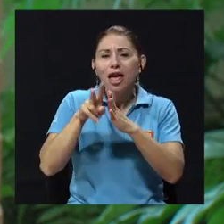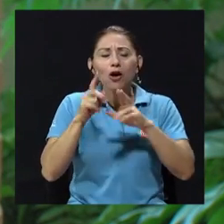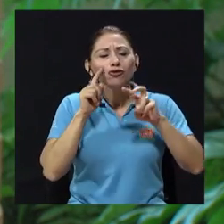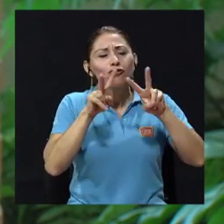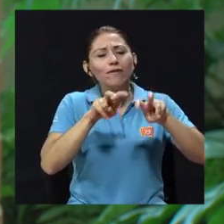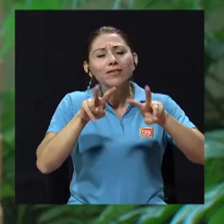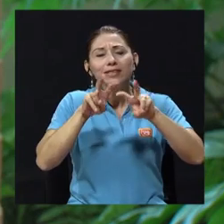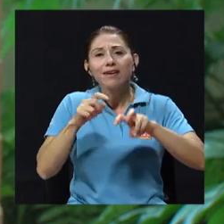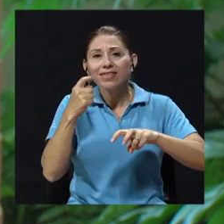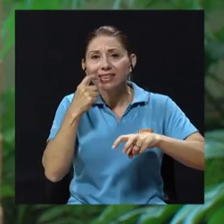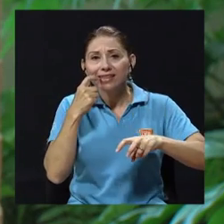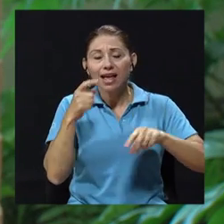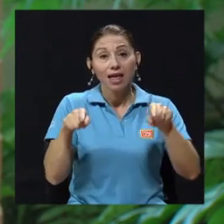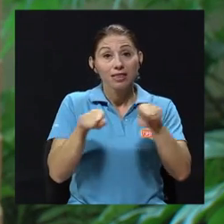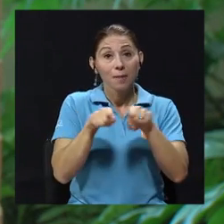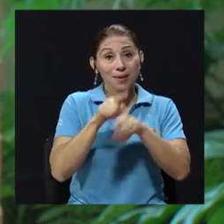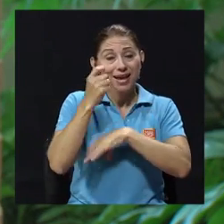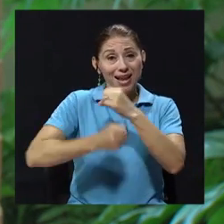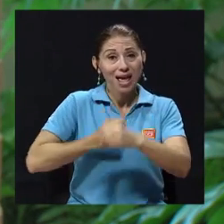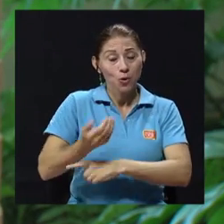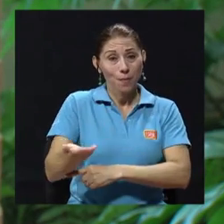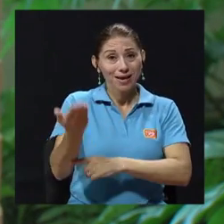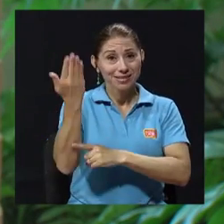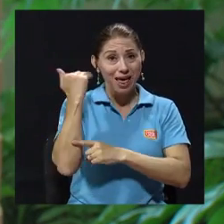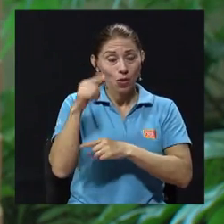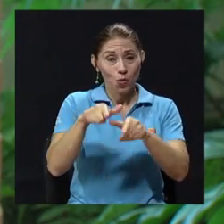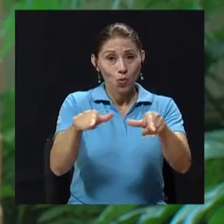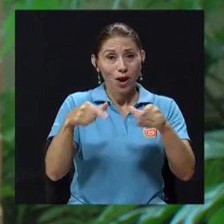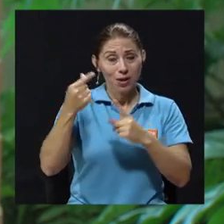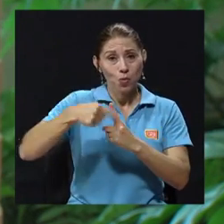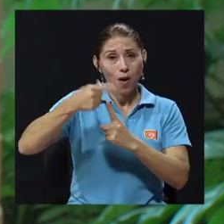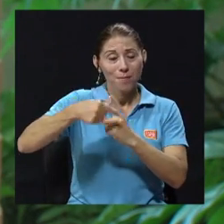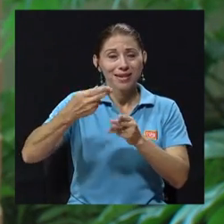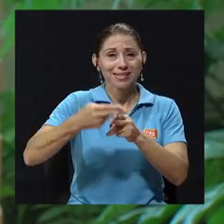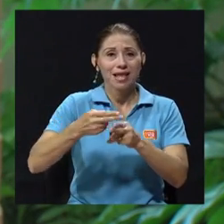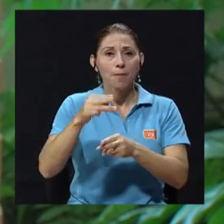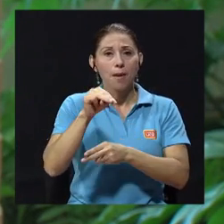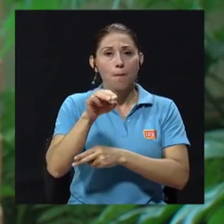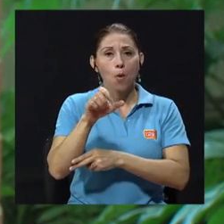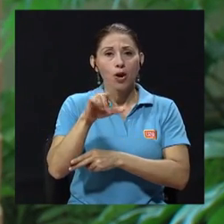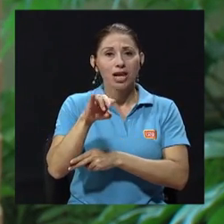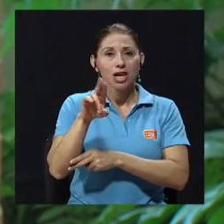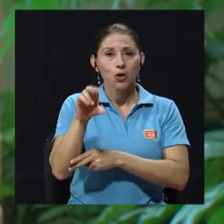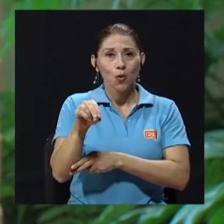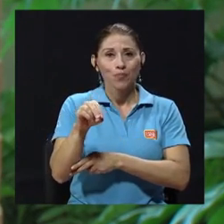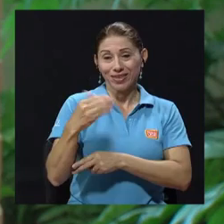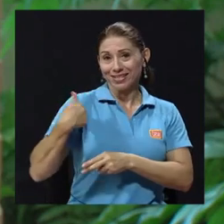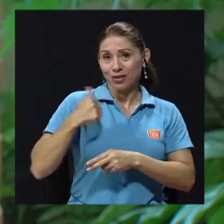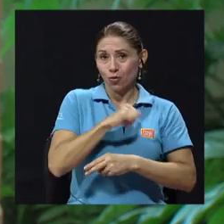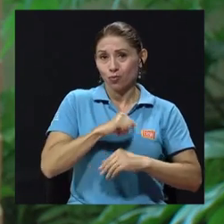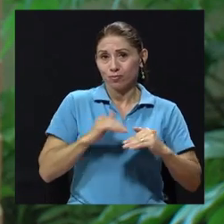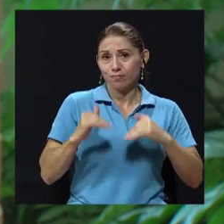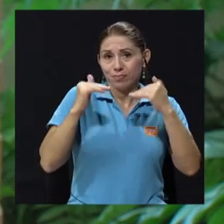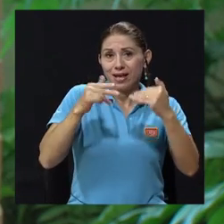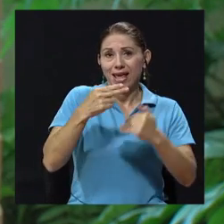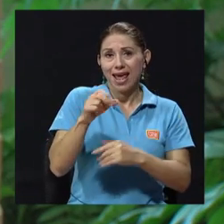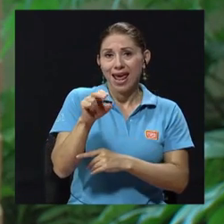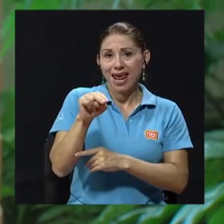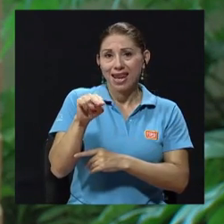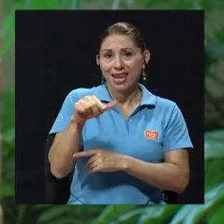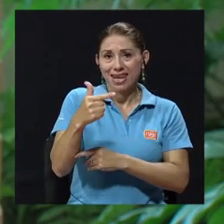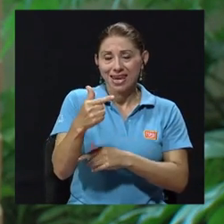bucodentales incluso el año pasado al molino de Guapiles nos acompañó don Henning con doña Gloria de la